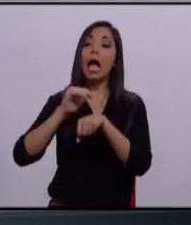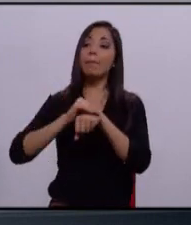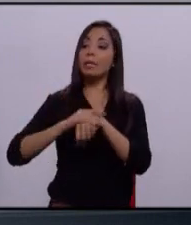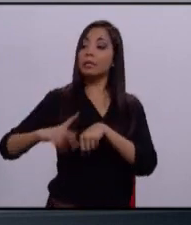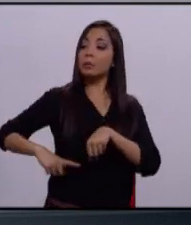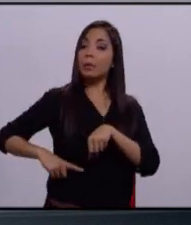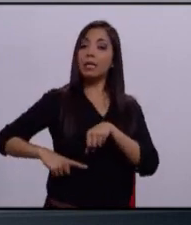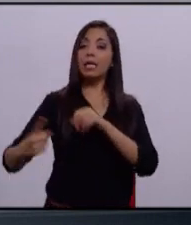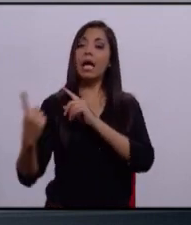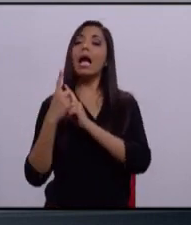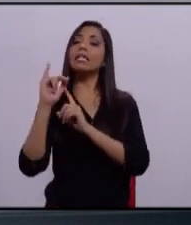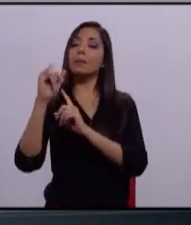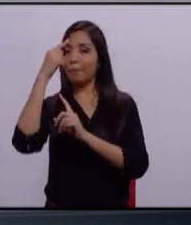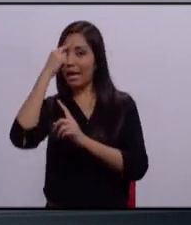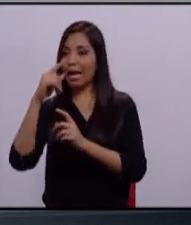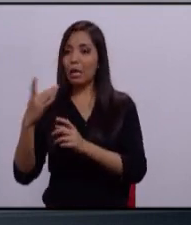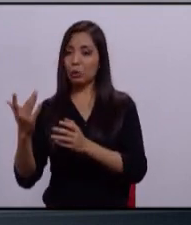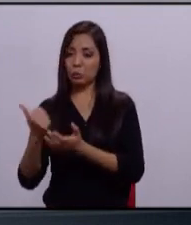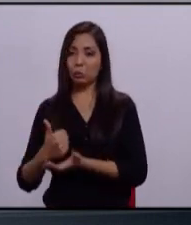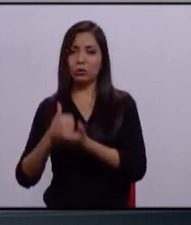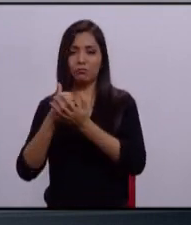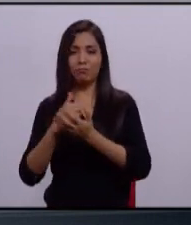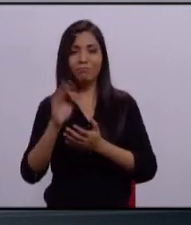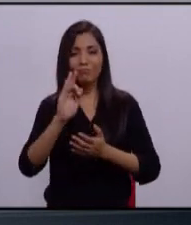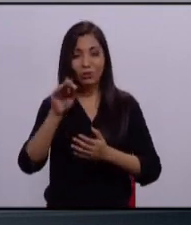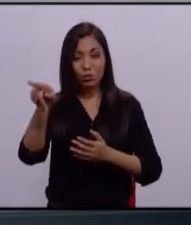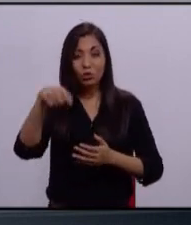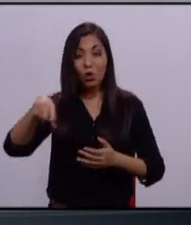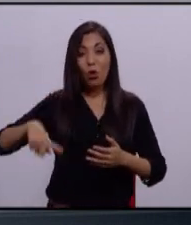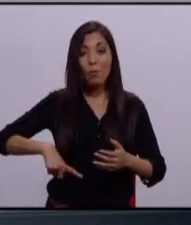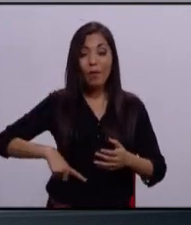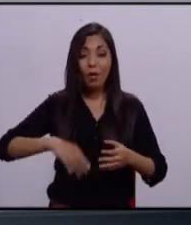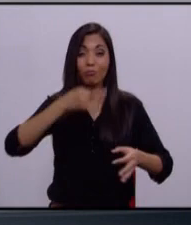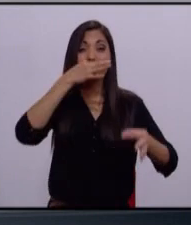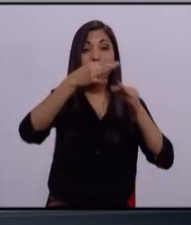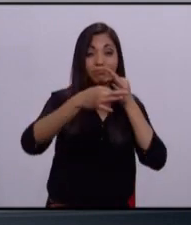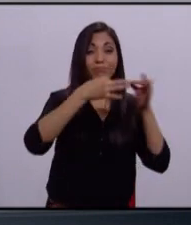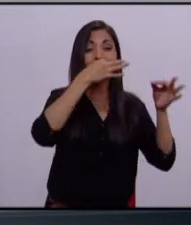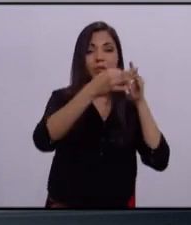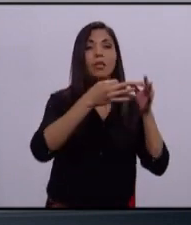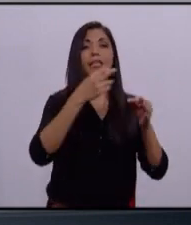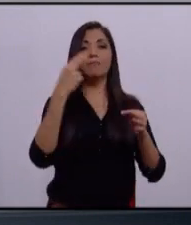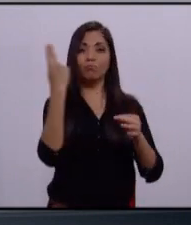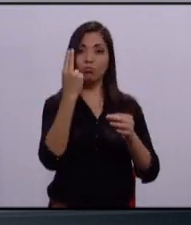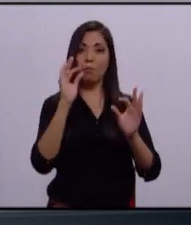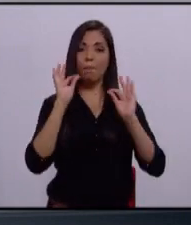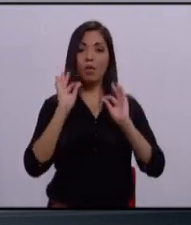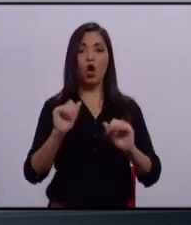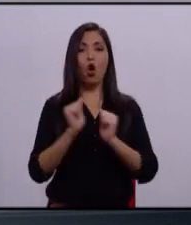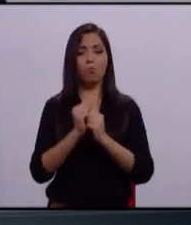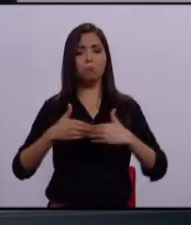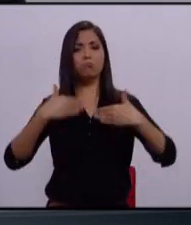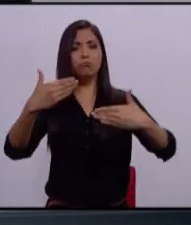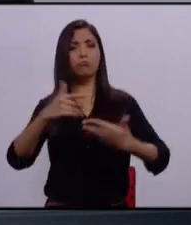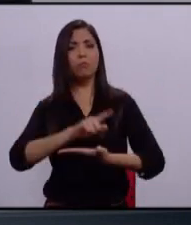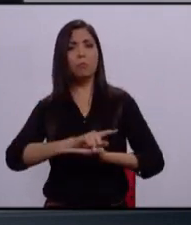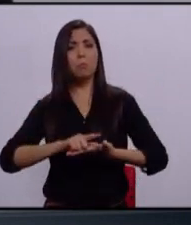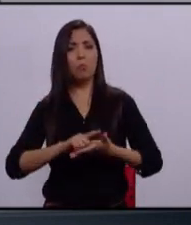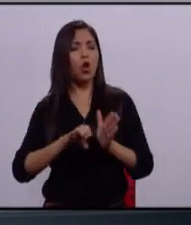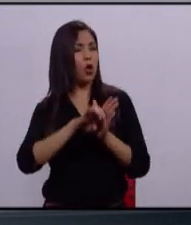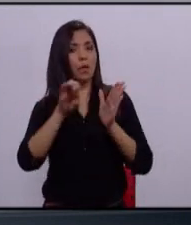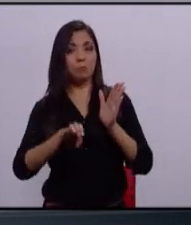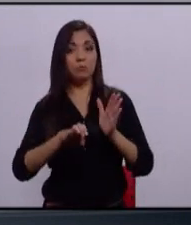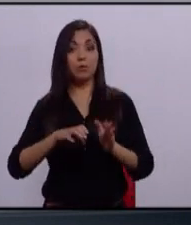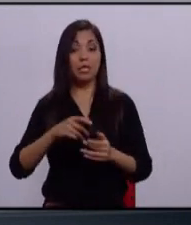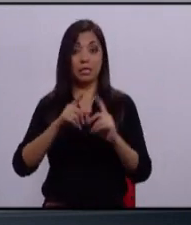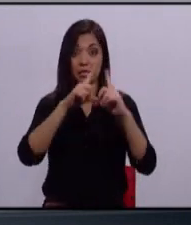gobierno. Si supiera de un gobierno promotor, también generaría condiciones de transparencia. Por ejemplo, en